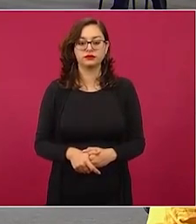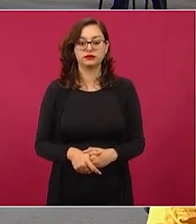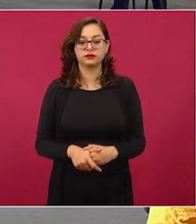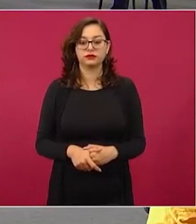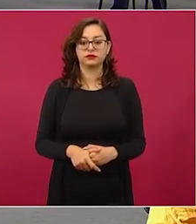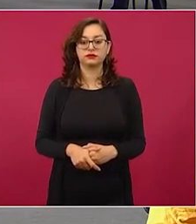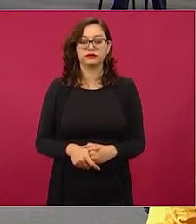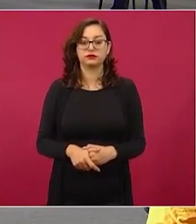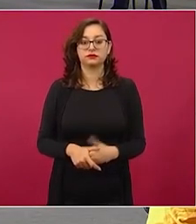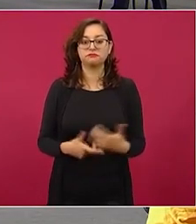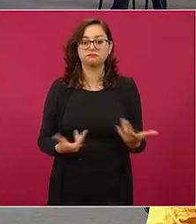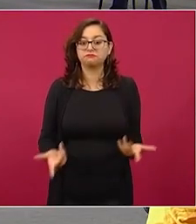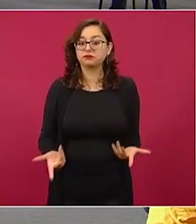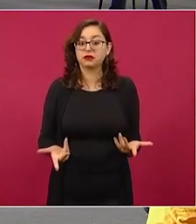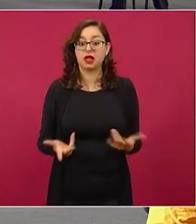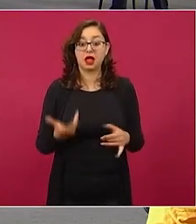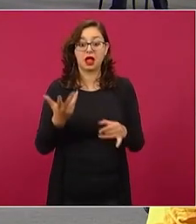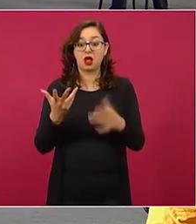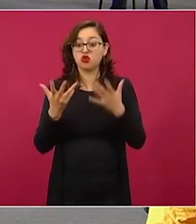No hay otros datos.